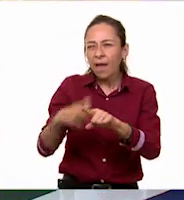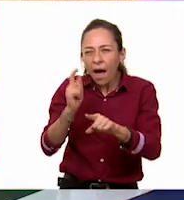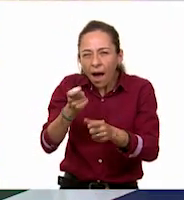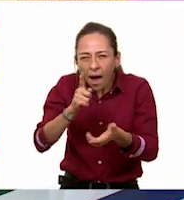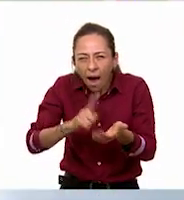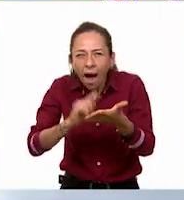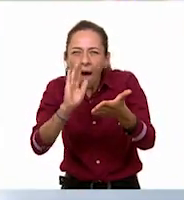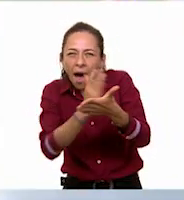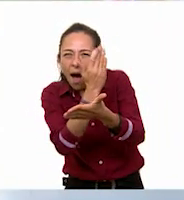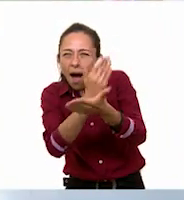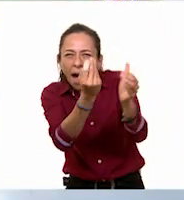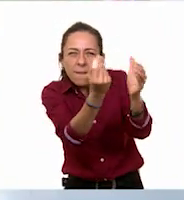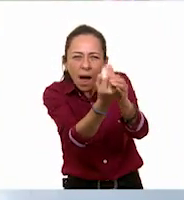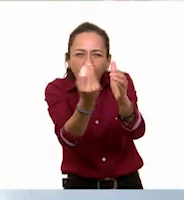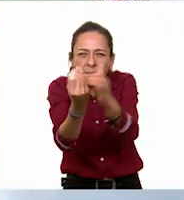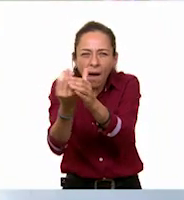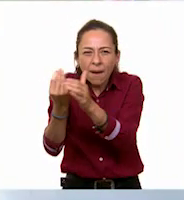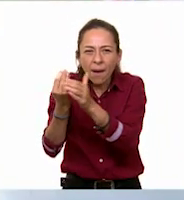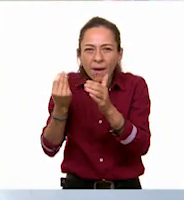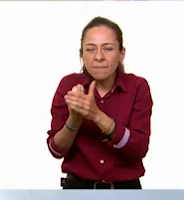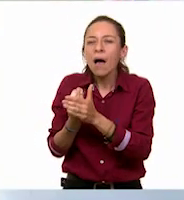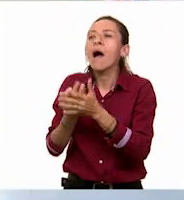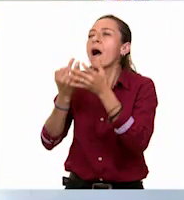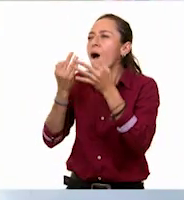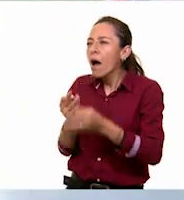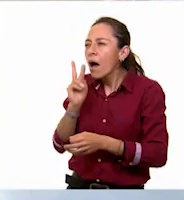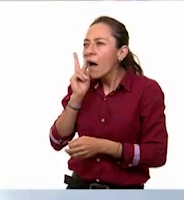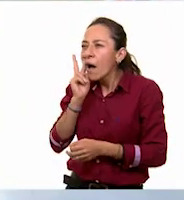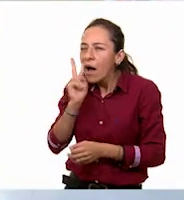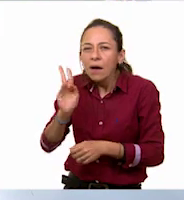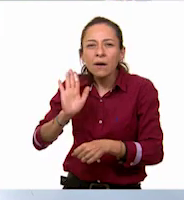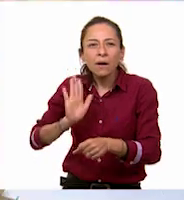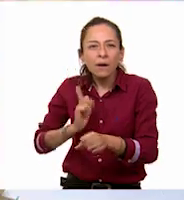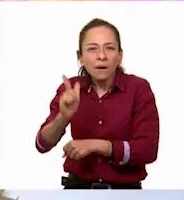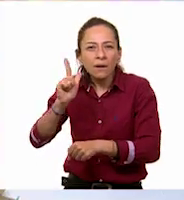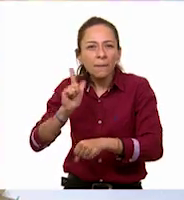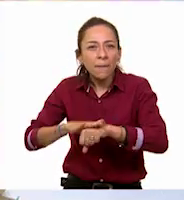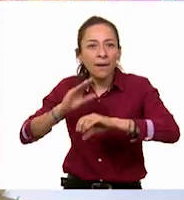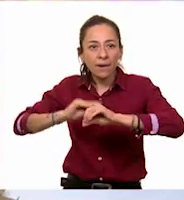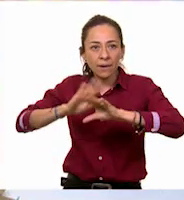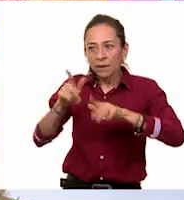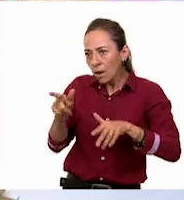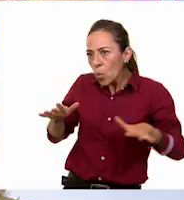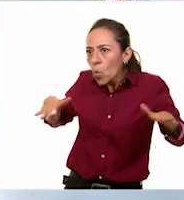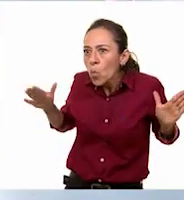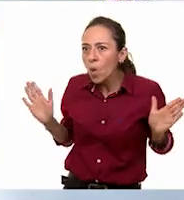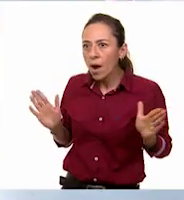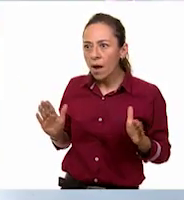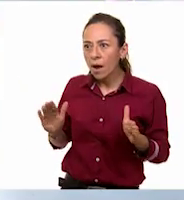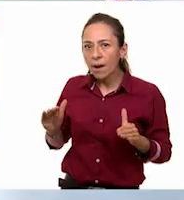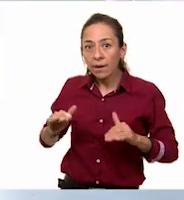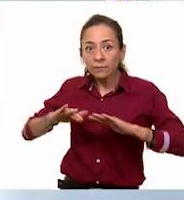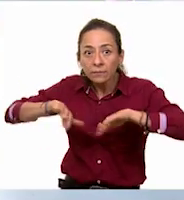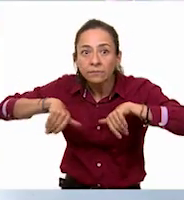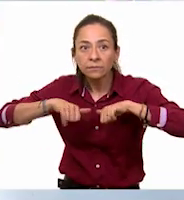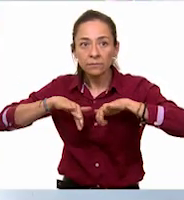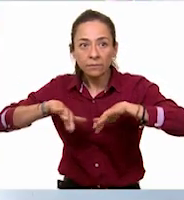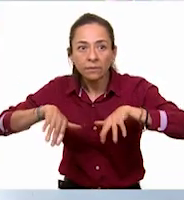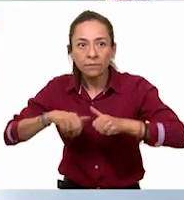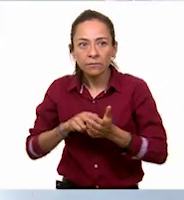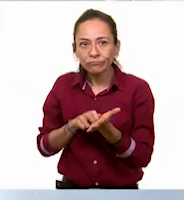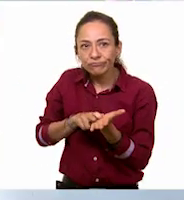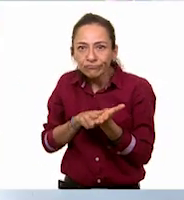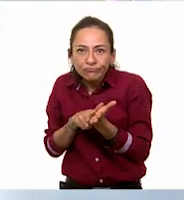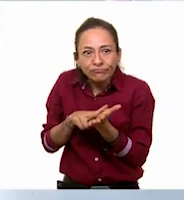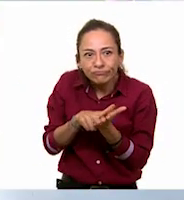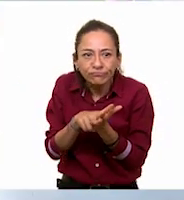Aquí lo vemos perfectamente. Puedo notar que están todos los animales, los que vuelan, los que nadan, los que reptan. Ahí